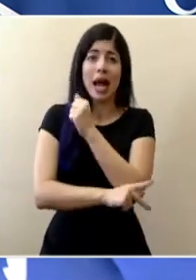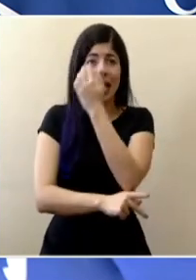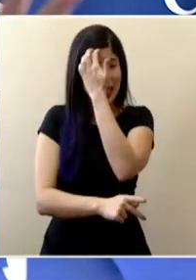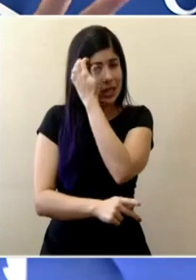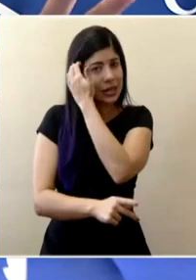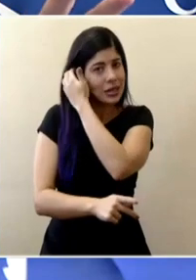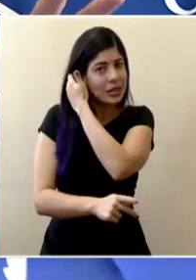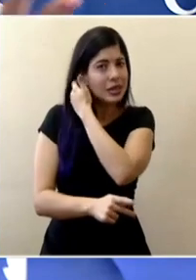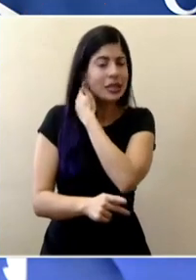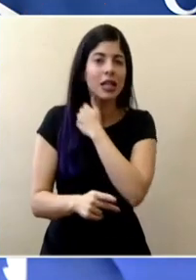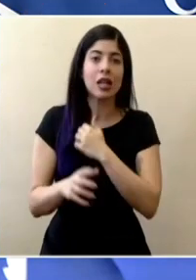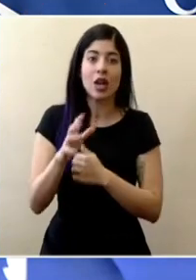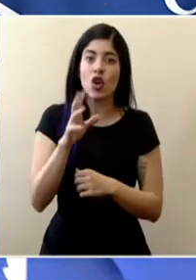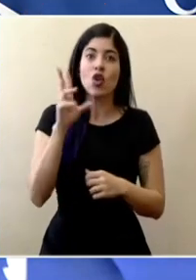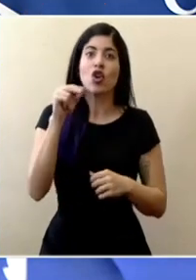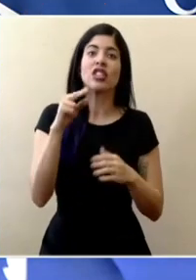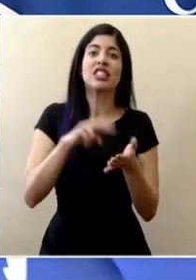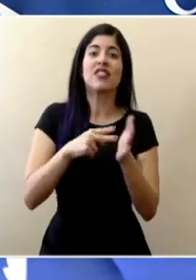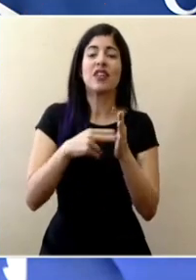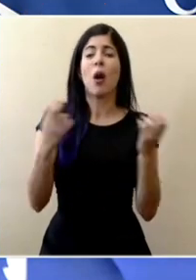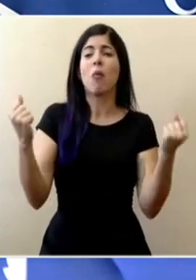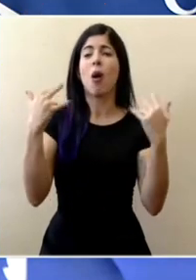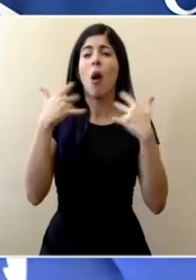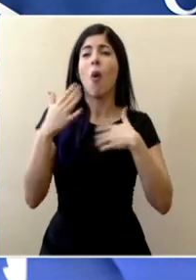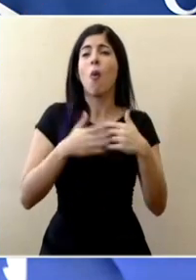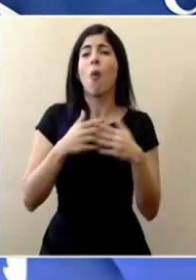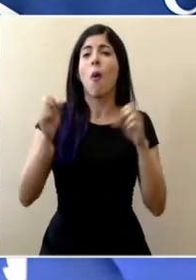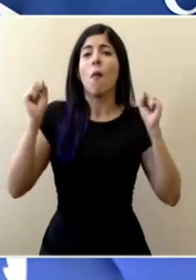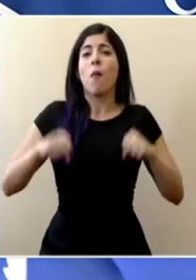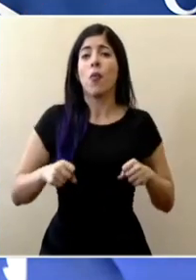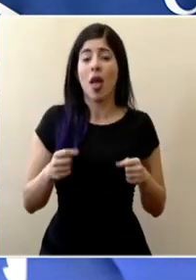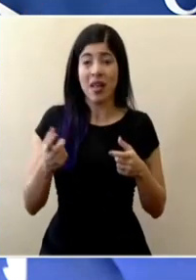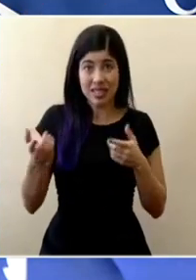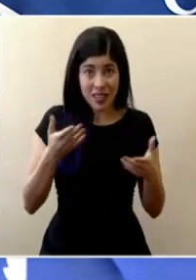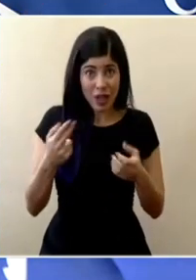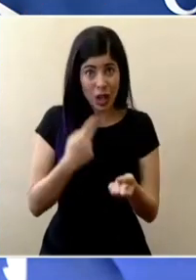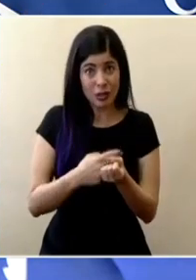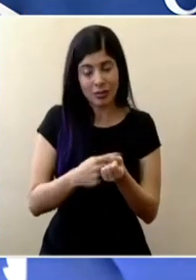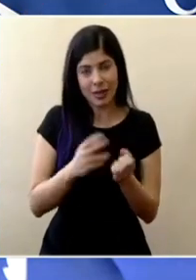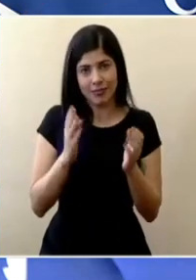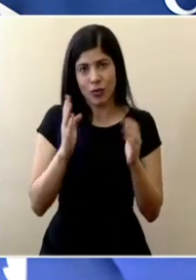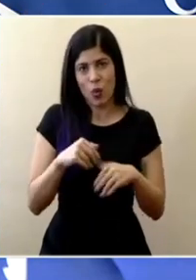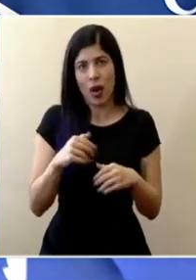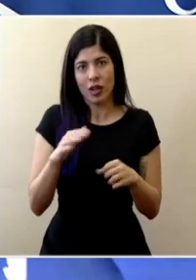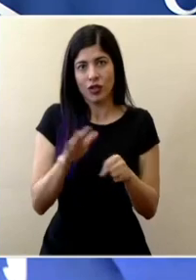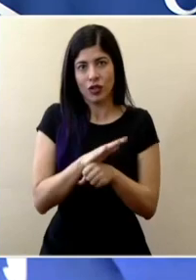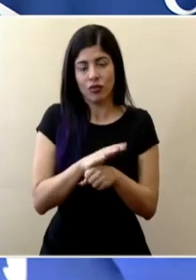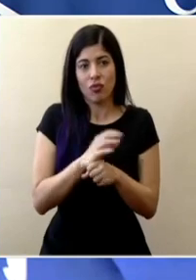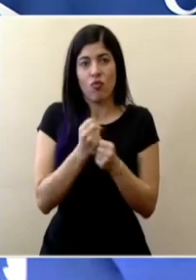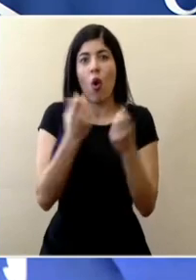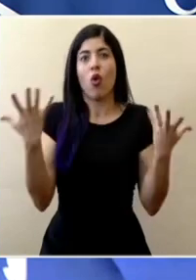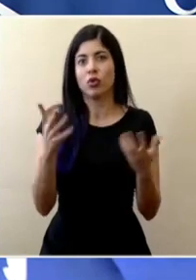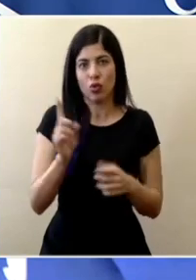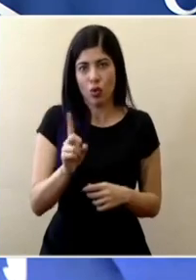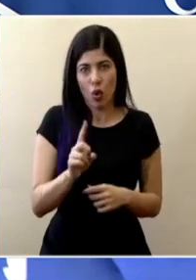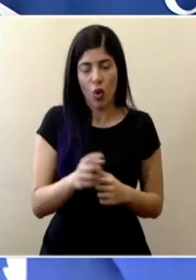no tenemos una capacidad ilimitada para atender a toda la gente en los servicios hospitalarios tenemos una capacidad que no debe